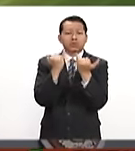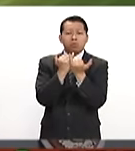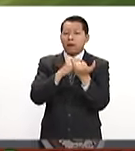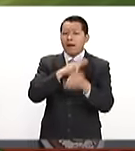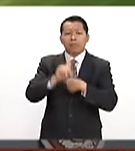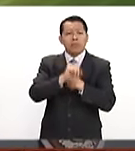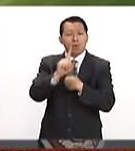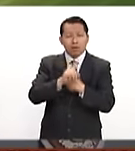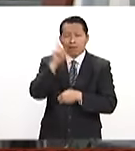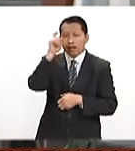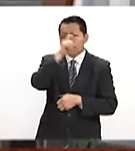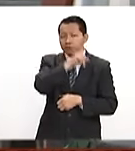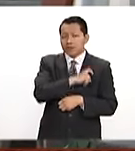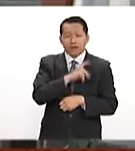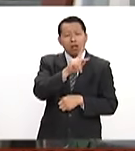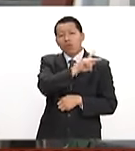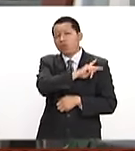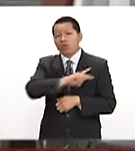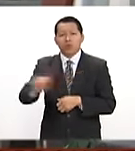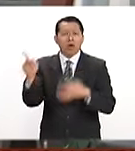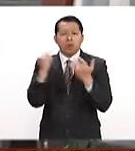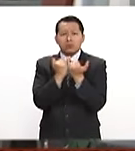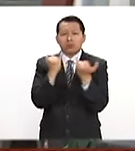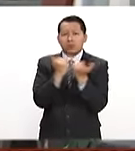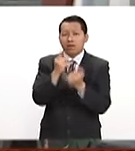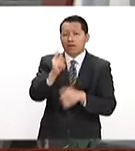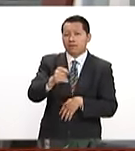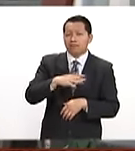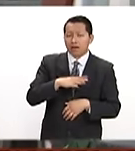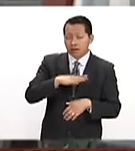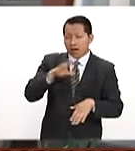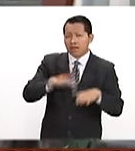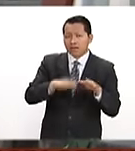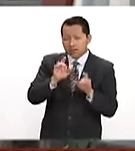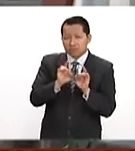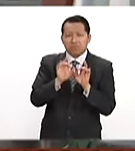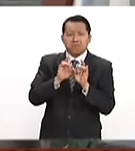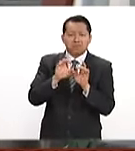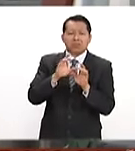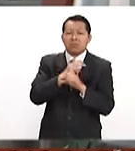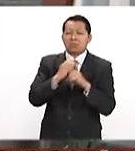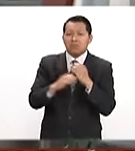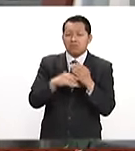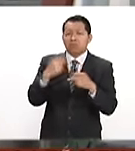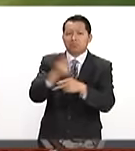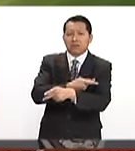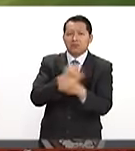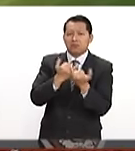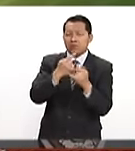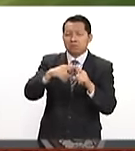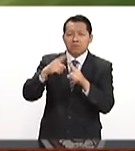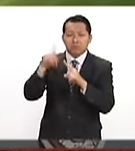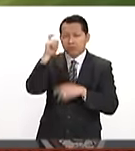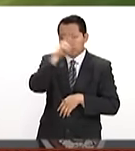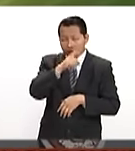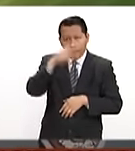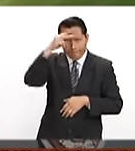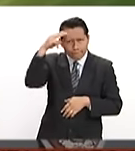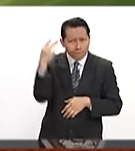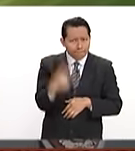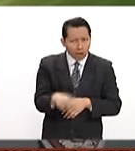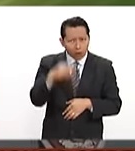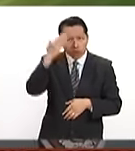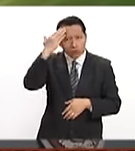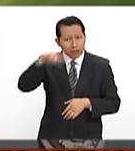de dificultades, exento de coyunturas y desafíos muy particulares. Y México ha sabido